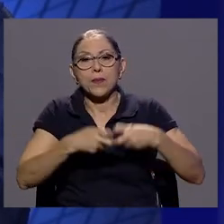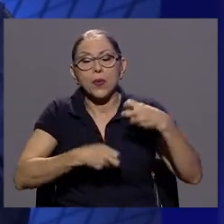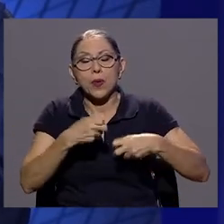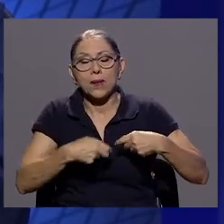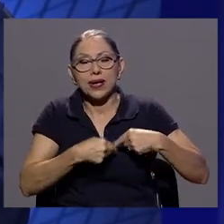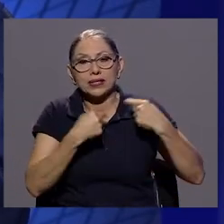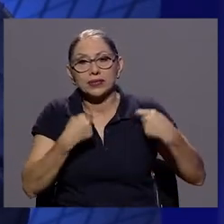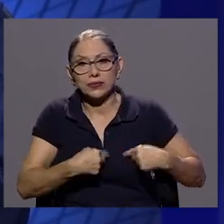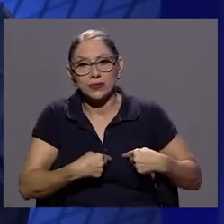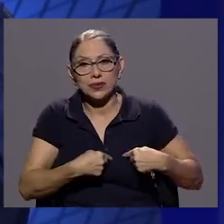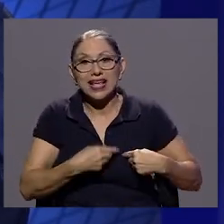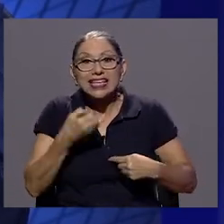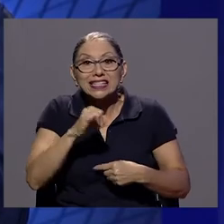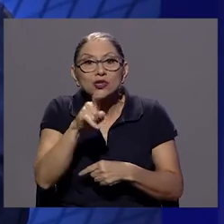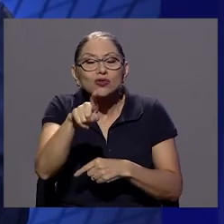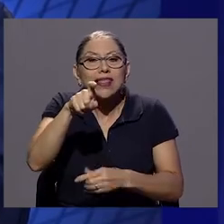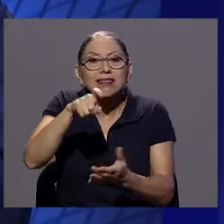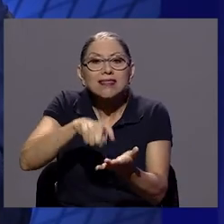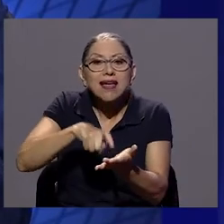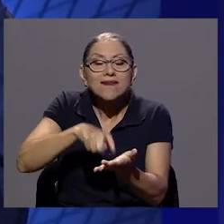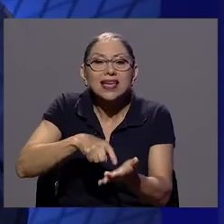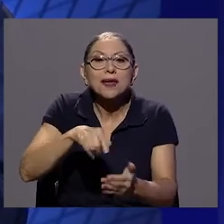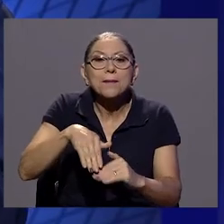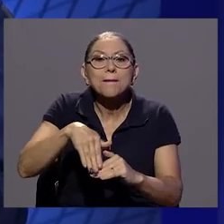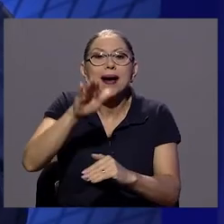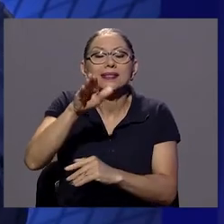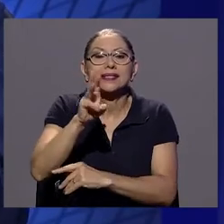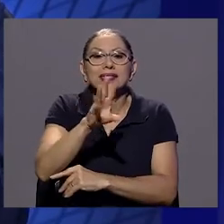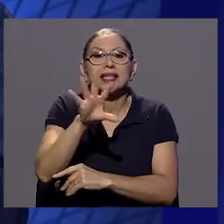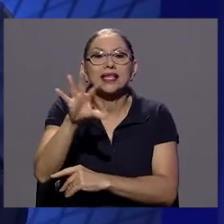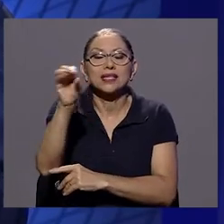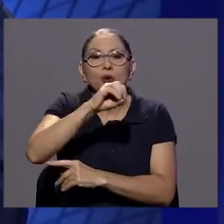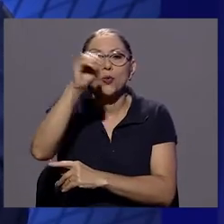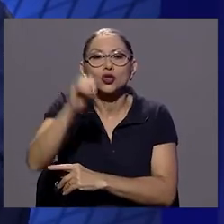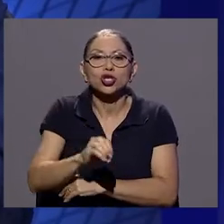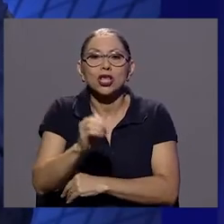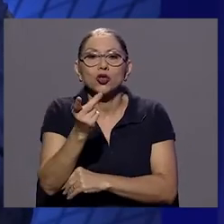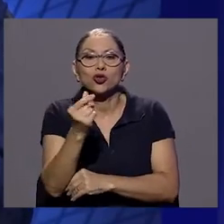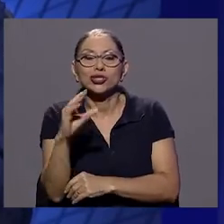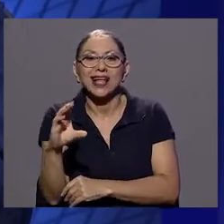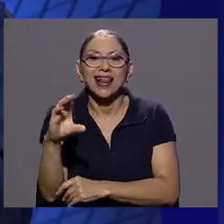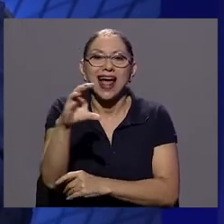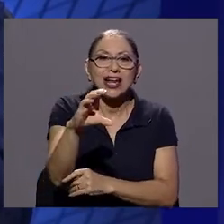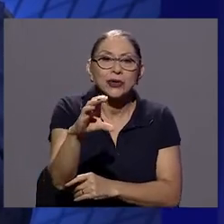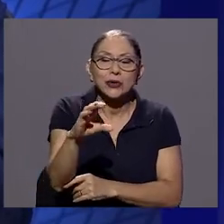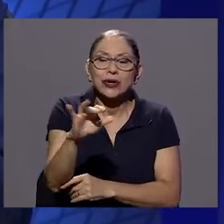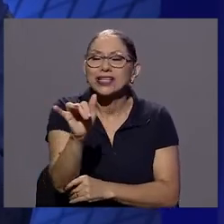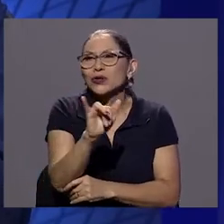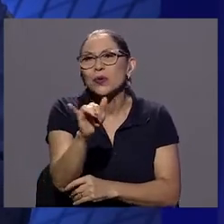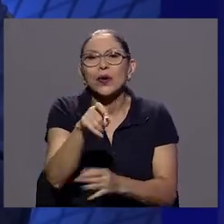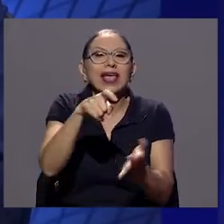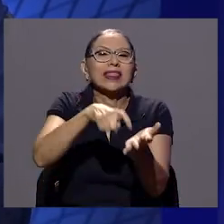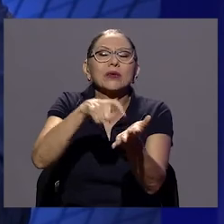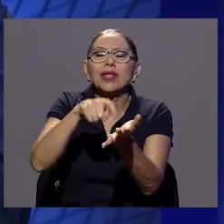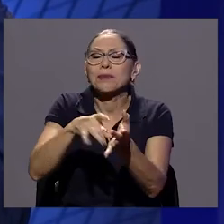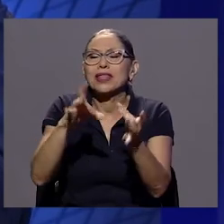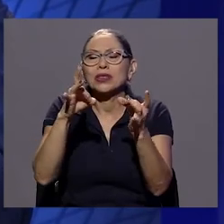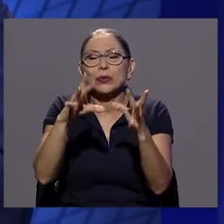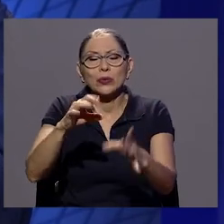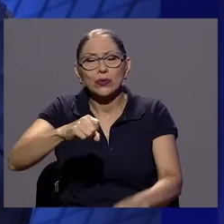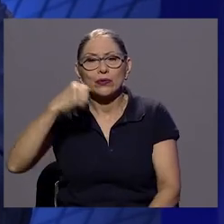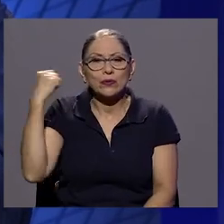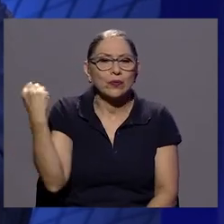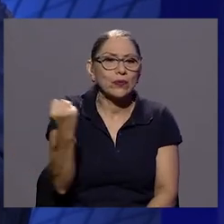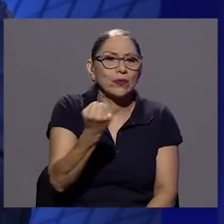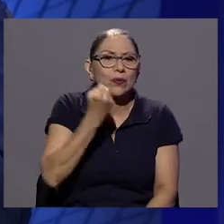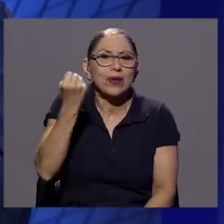encima del 65%, nosotros hablamos de crónico. Es un endeudamiento crónico. Fácilmente cualquier situación en la familia